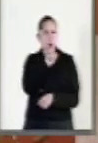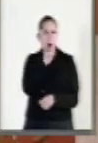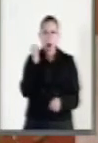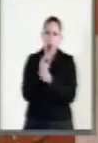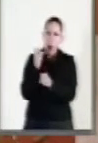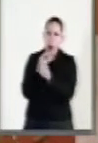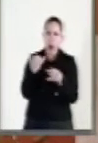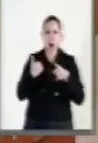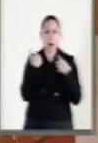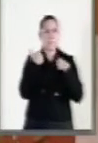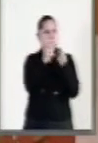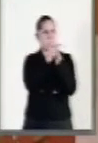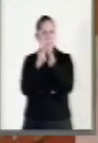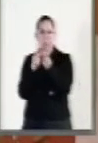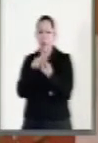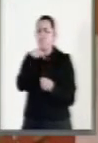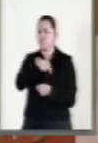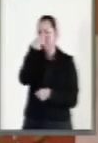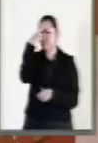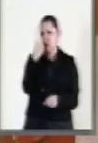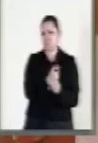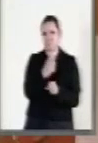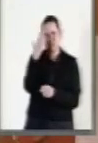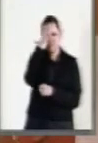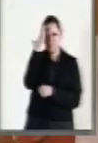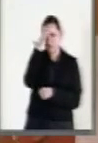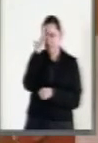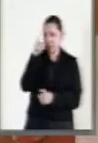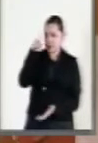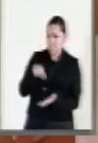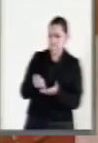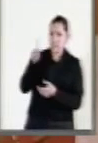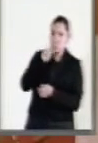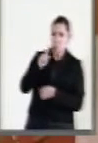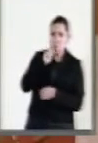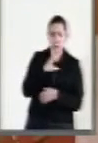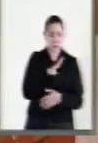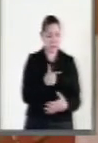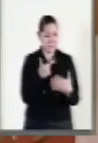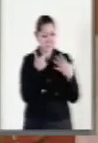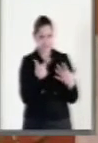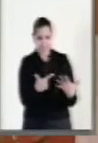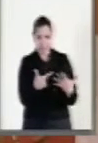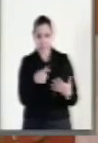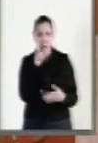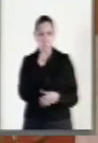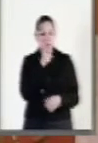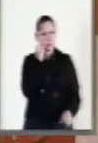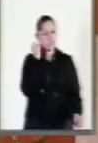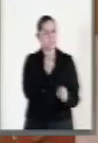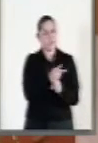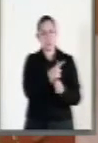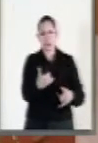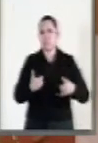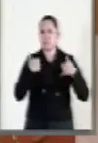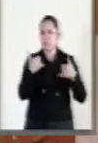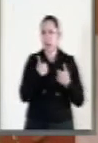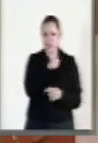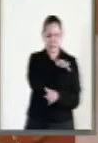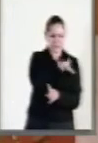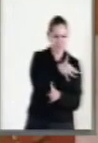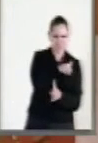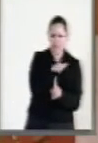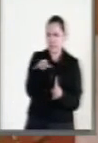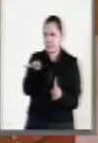77 nacimientos por cada mil mujeres entre 15 y 19 años. La morbi